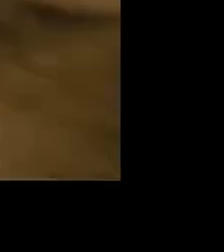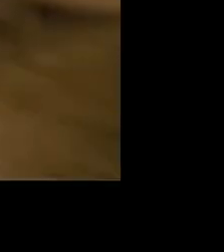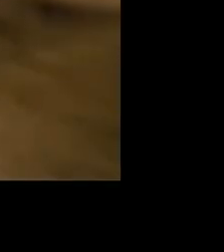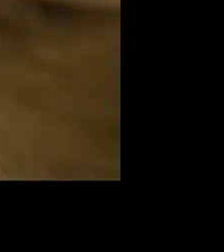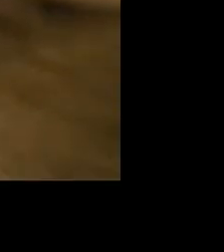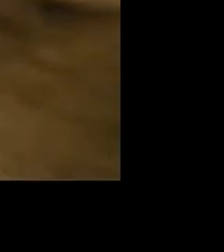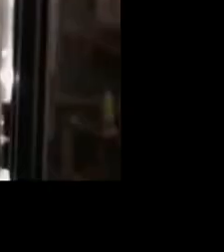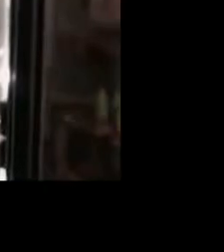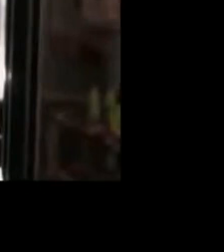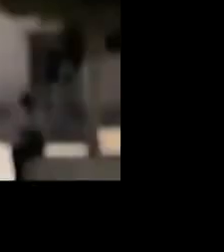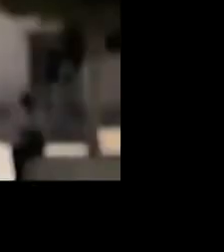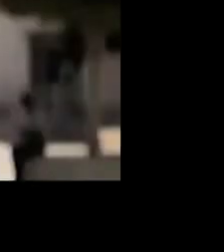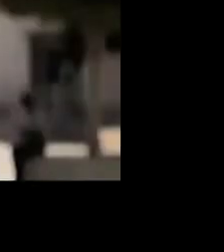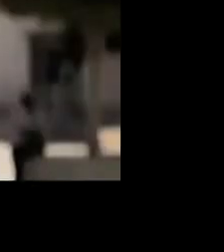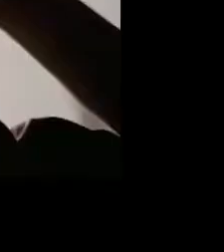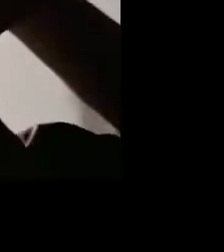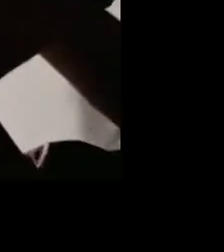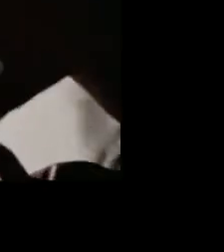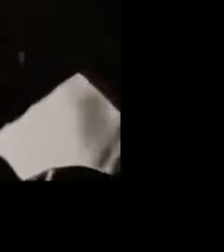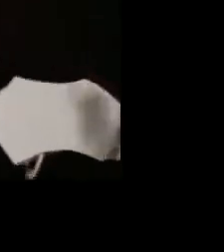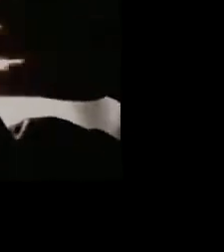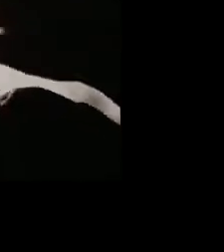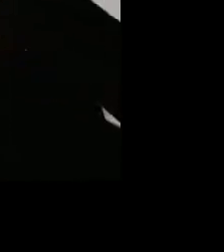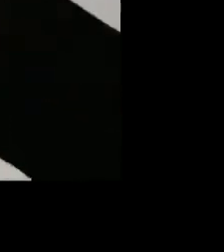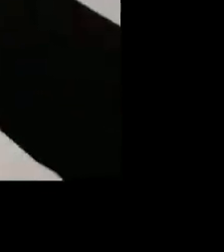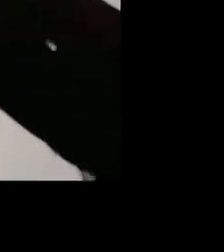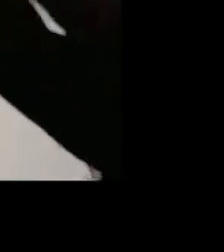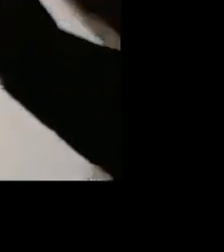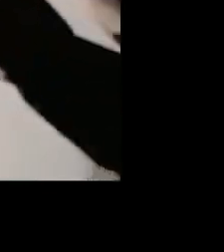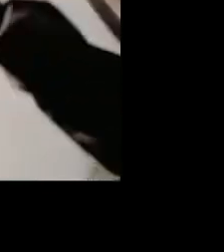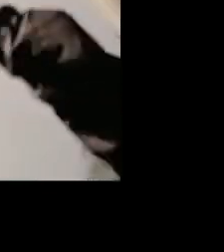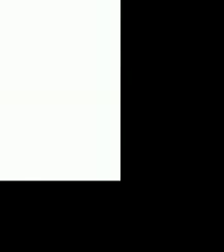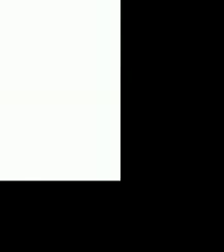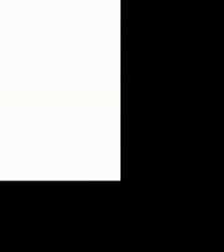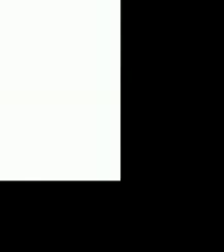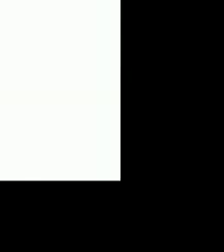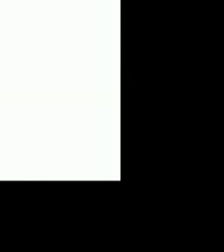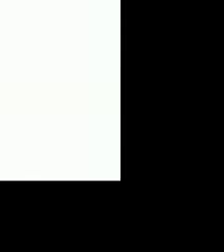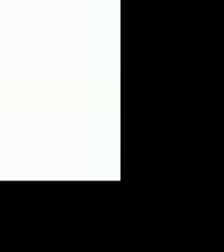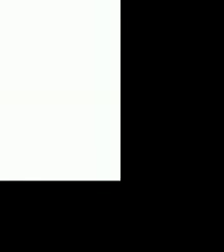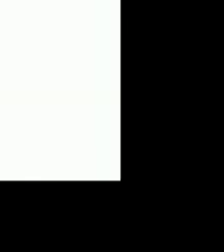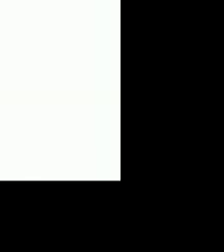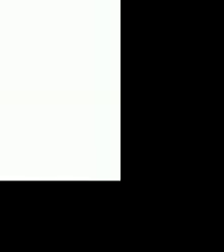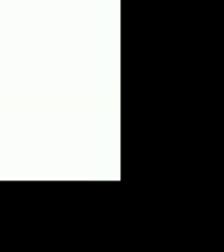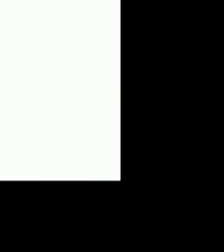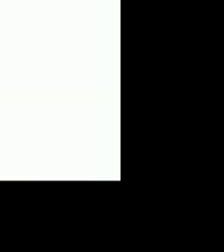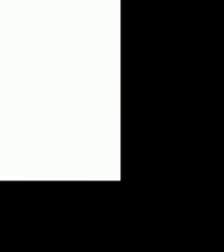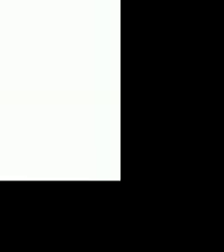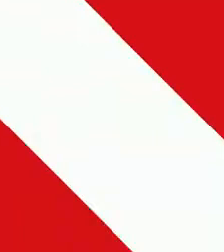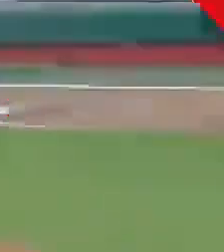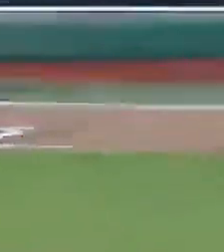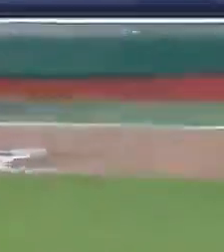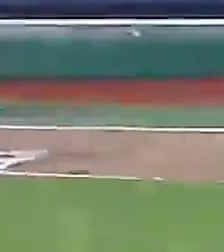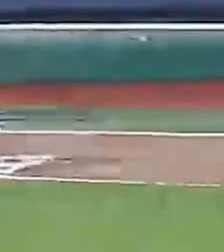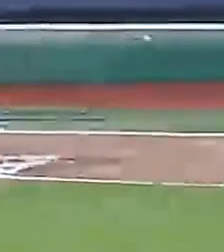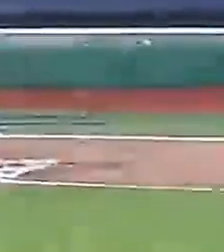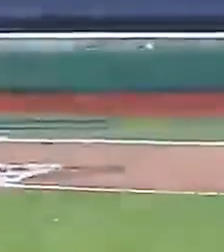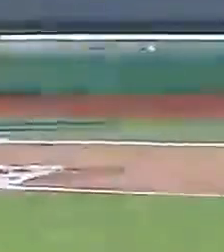todas y todos. Juntas y juntos defendemos la soberanía energética. Morena, la esperanza de México.